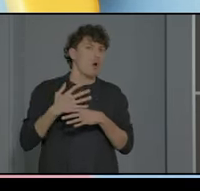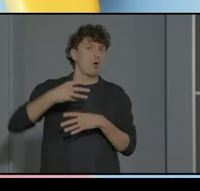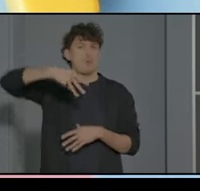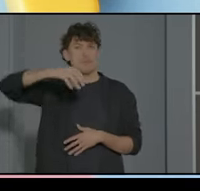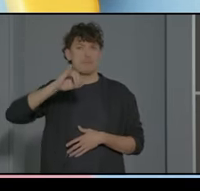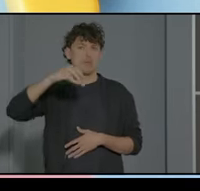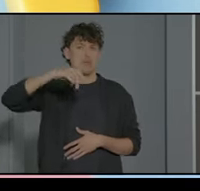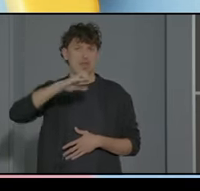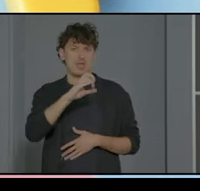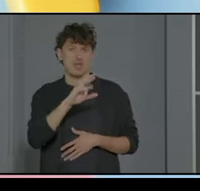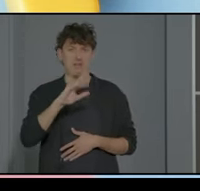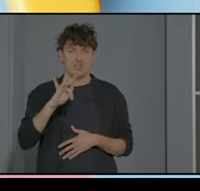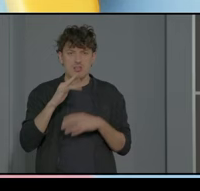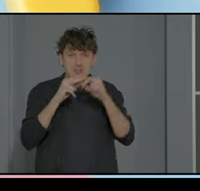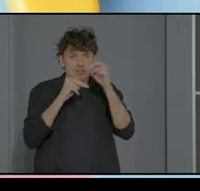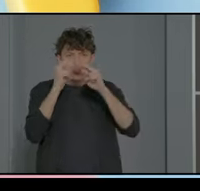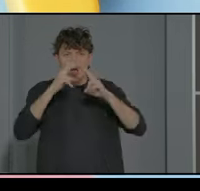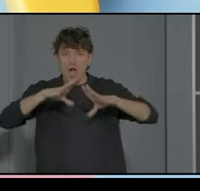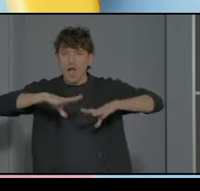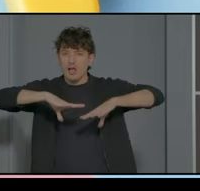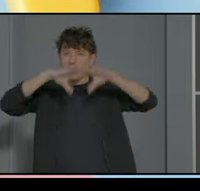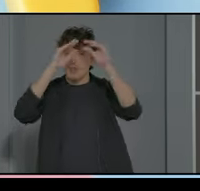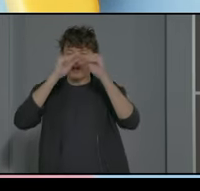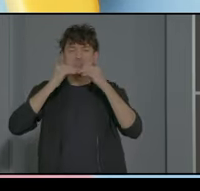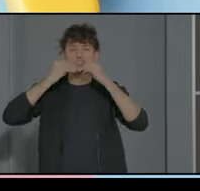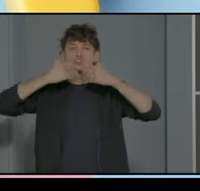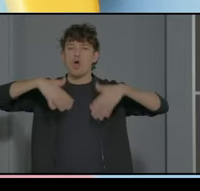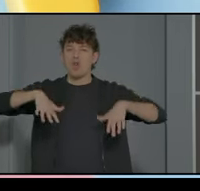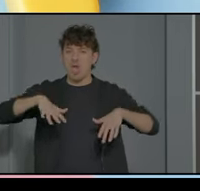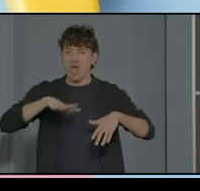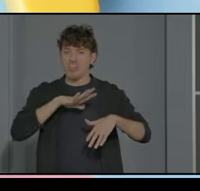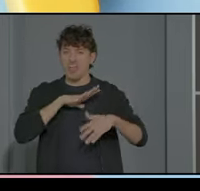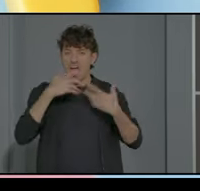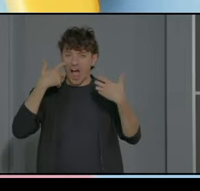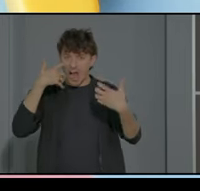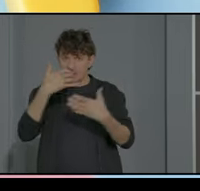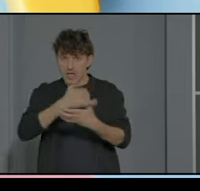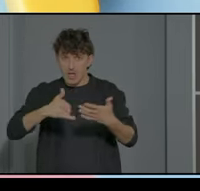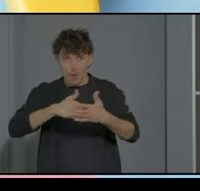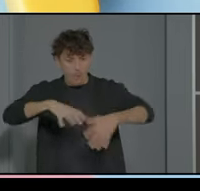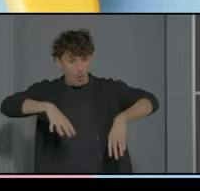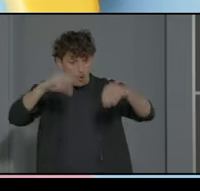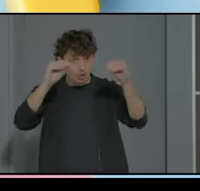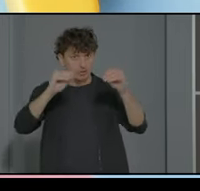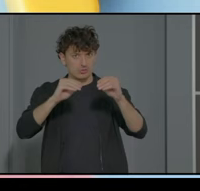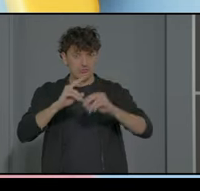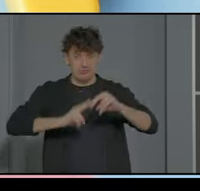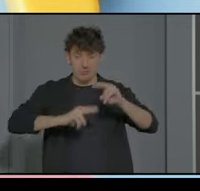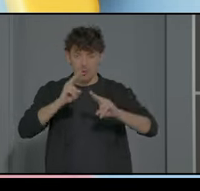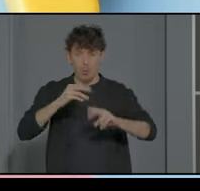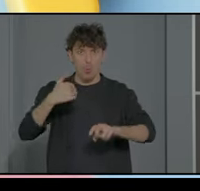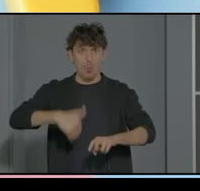es un juego en el que acaba de hacer una catedral en historia del arte ha hecho una catedral estupenda en Minecraft de Burgos y esos alumnos se flipado